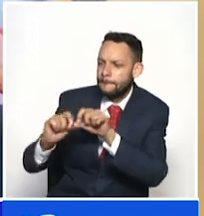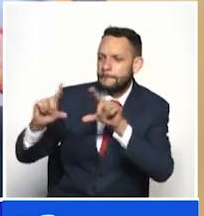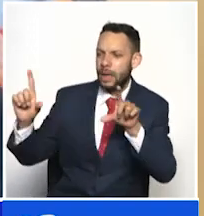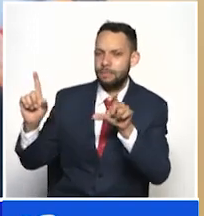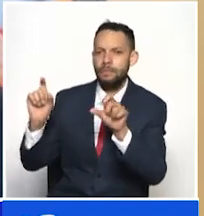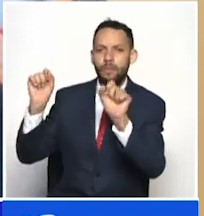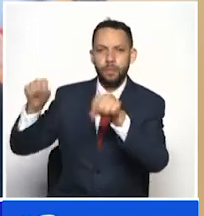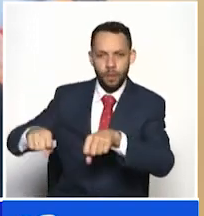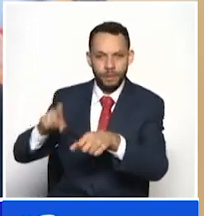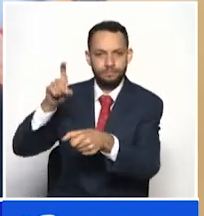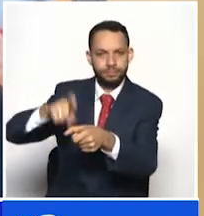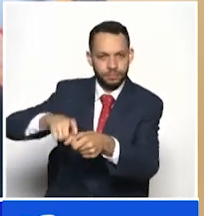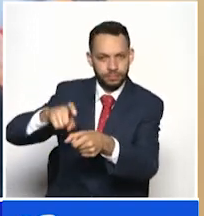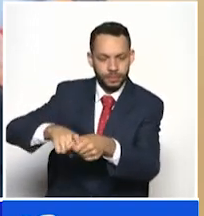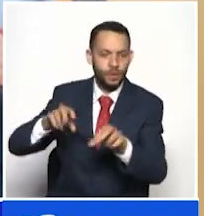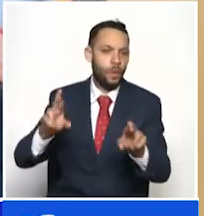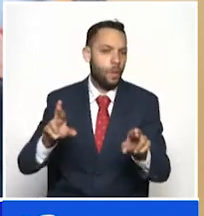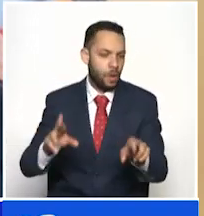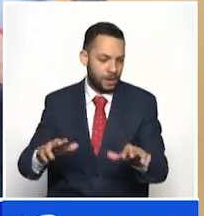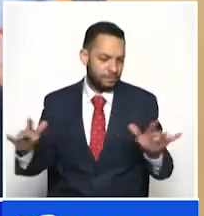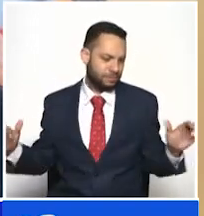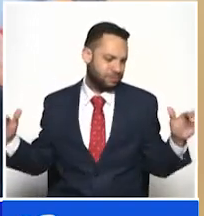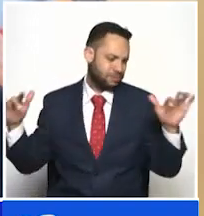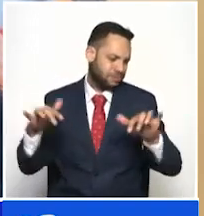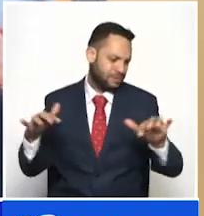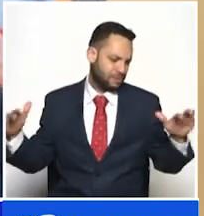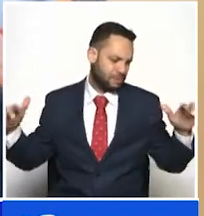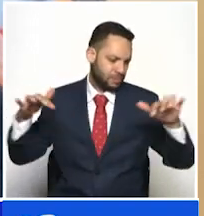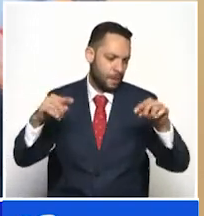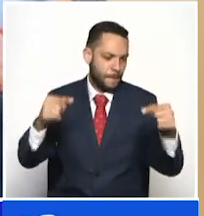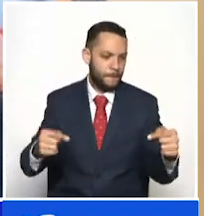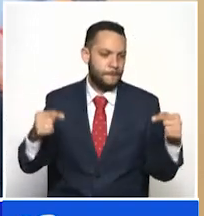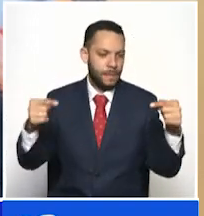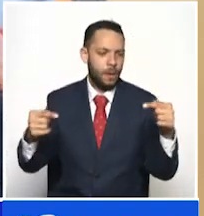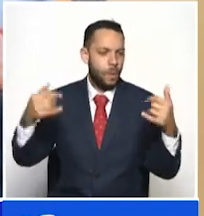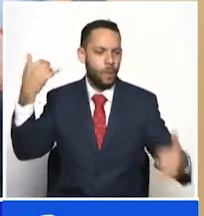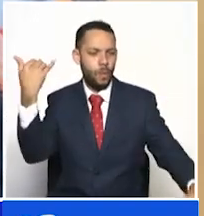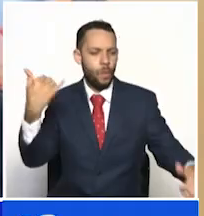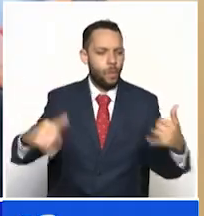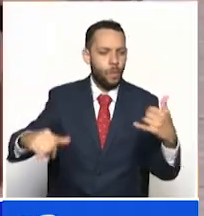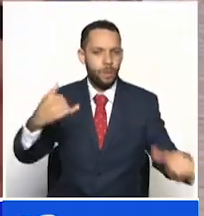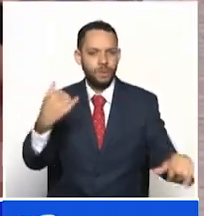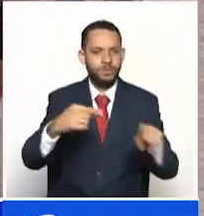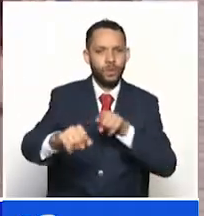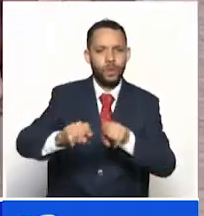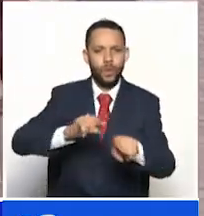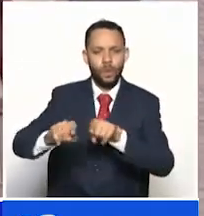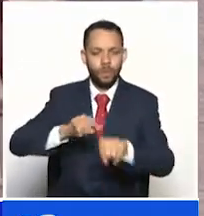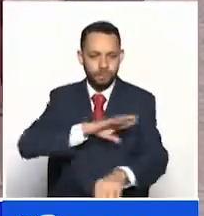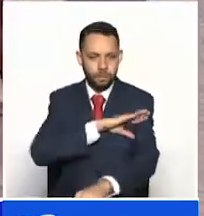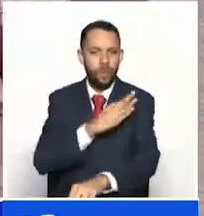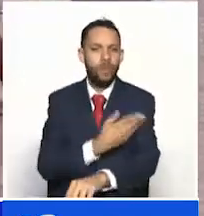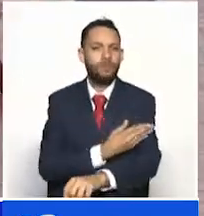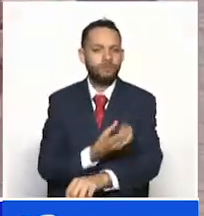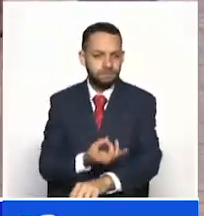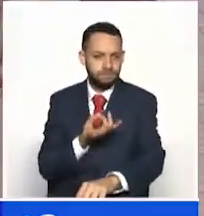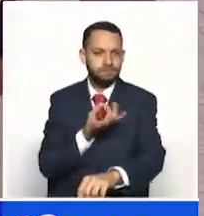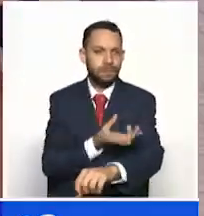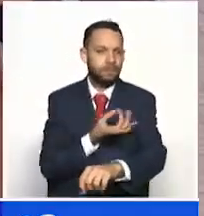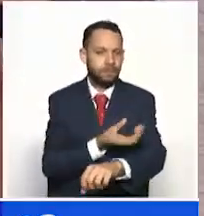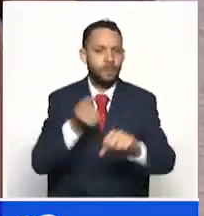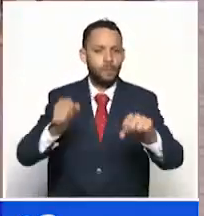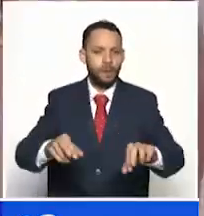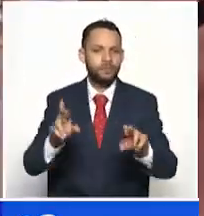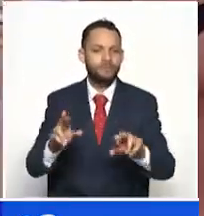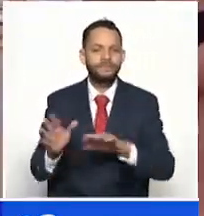presencial. Esperamos una participación masiva para que sean muchos de los deportistas de nuestra ciudad que nos representen a nivel nacional. Para